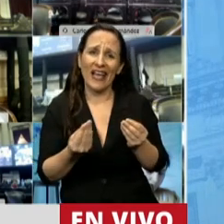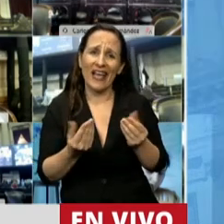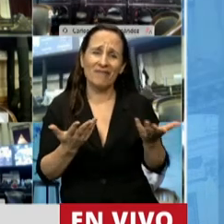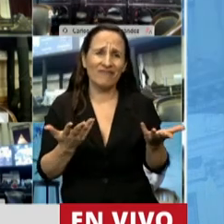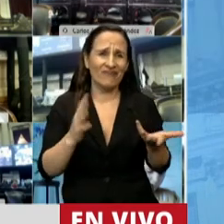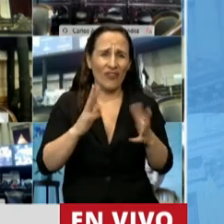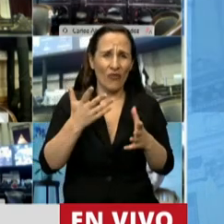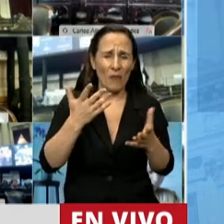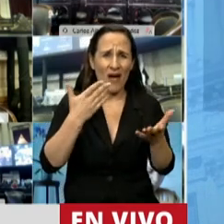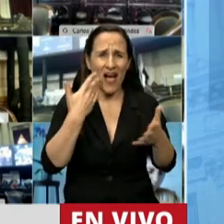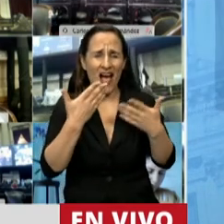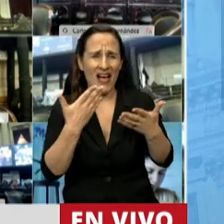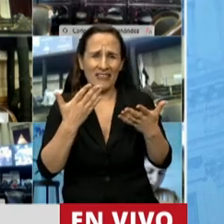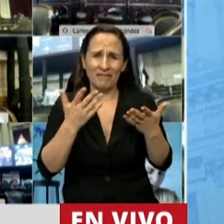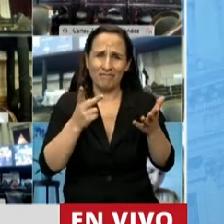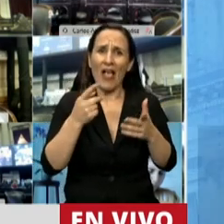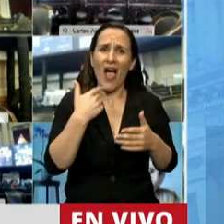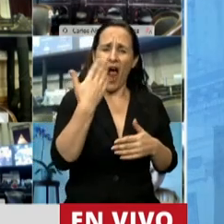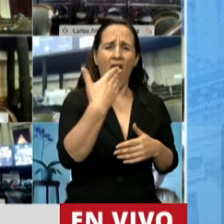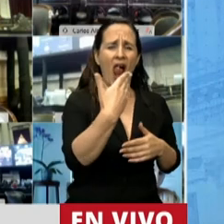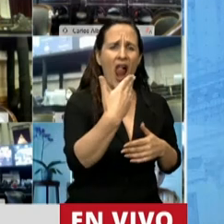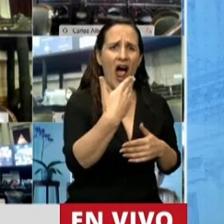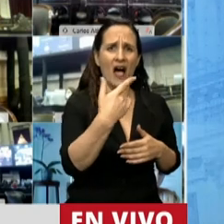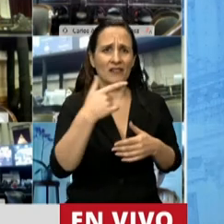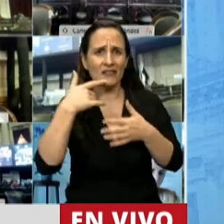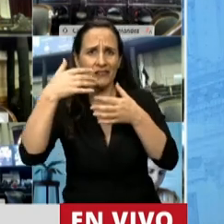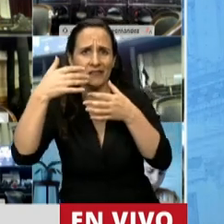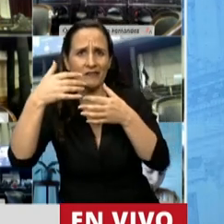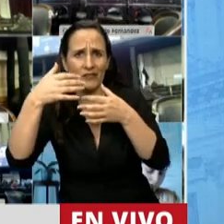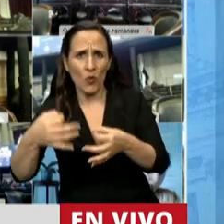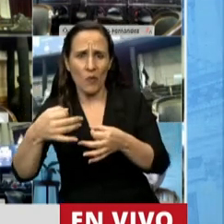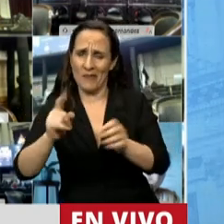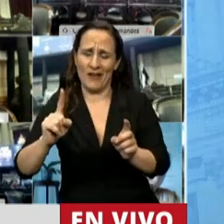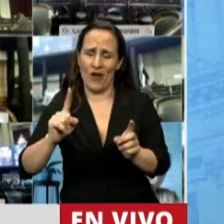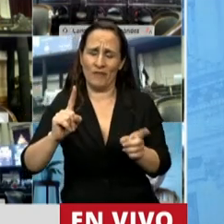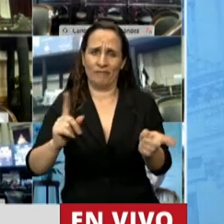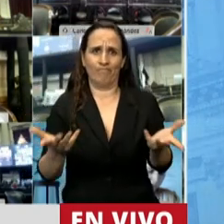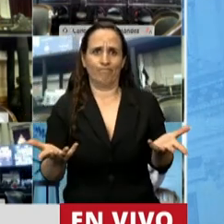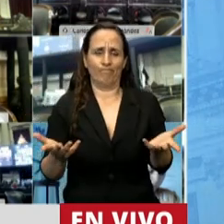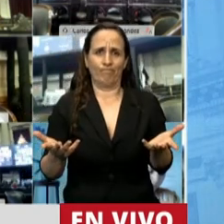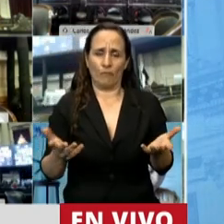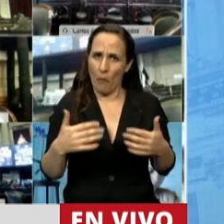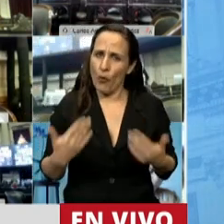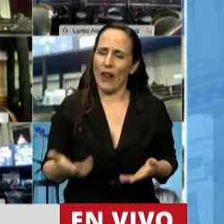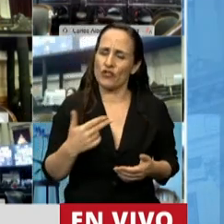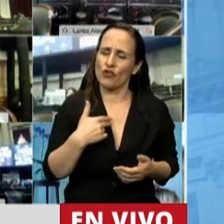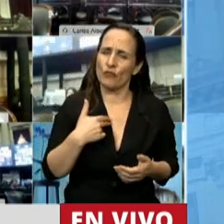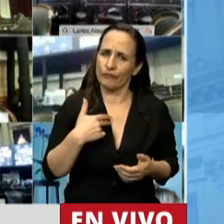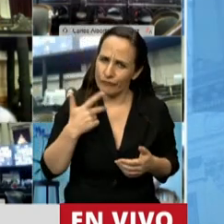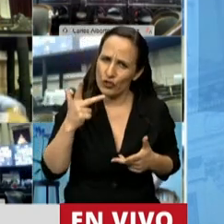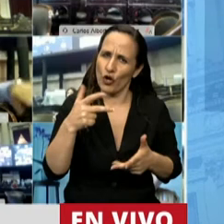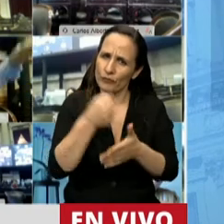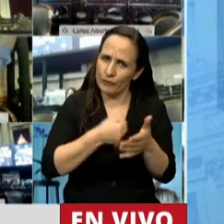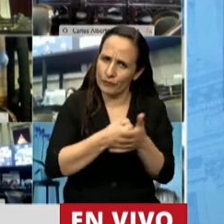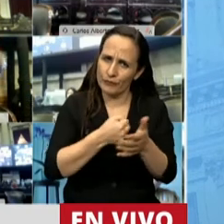ambivalente. Decimos algo en el discurso pero en los hechos la cosa es diferente. Por eso también abogo